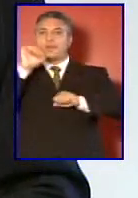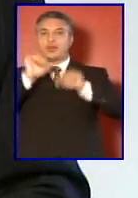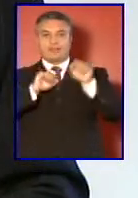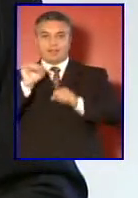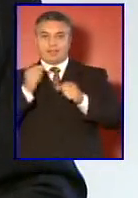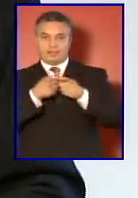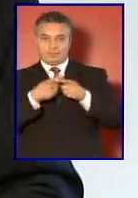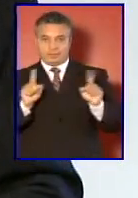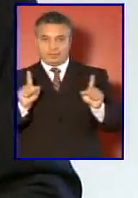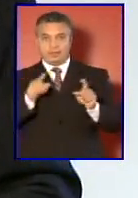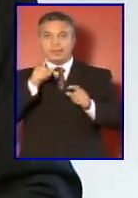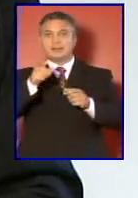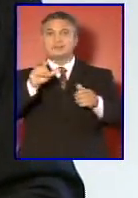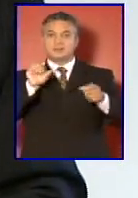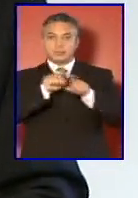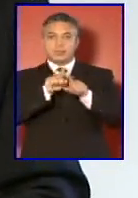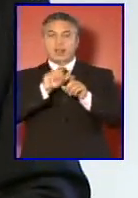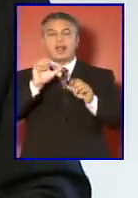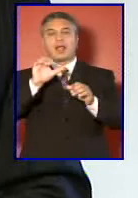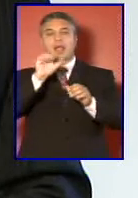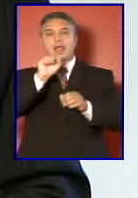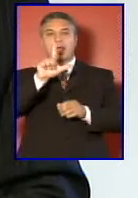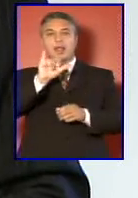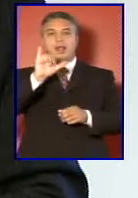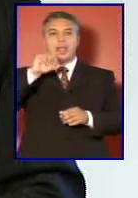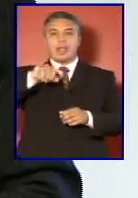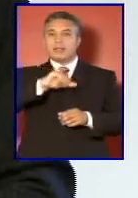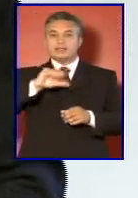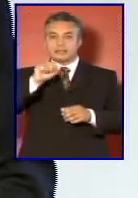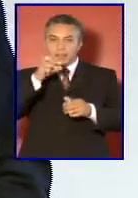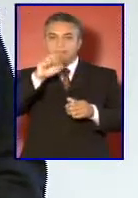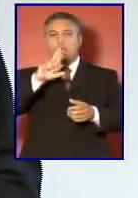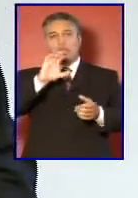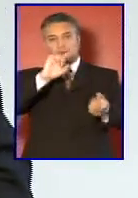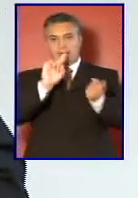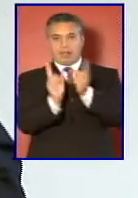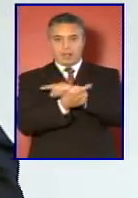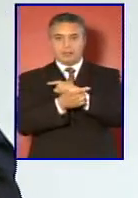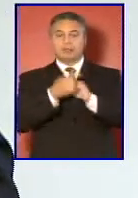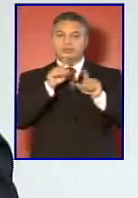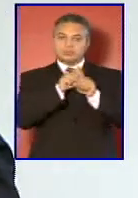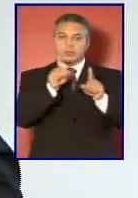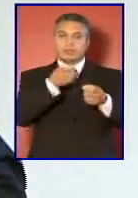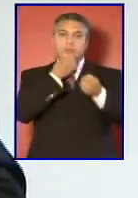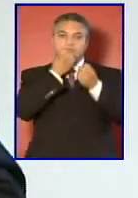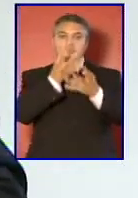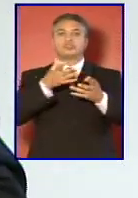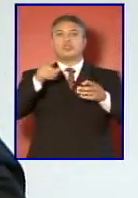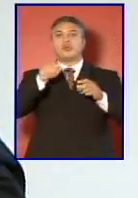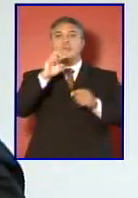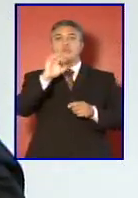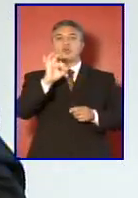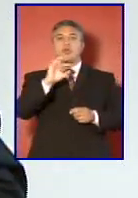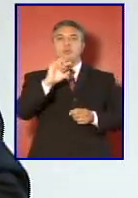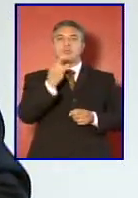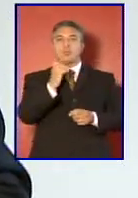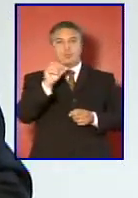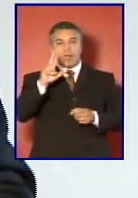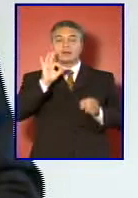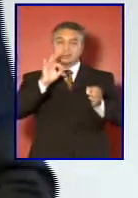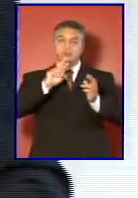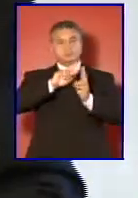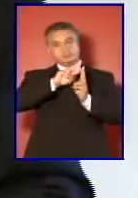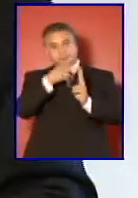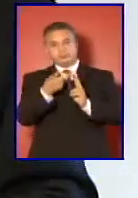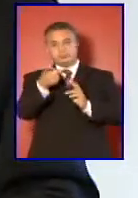la Alianza por el Cambio, que significó, por expresión popular, la alternancia